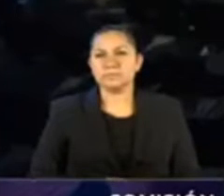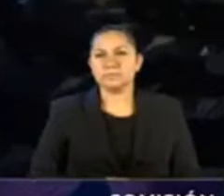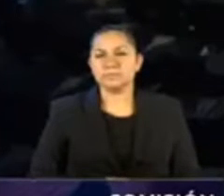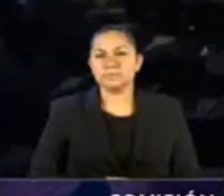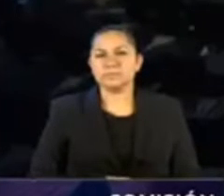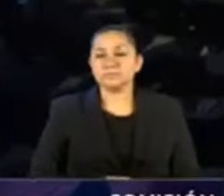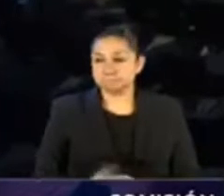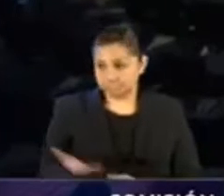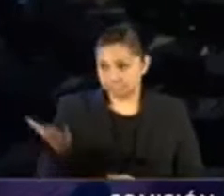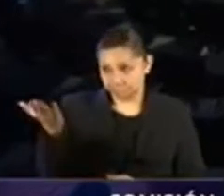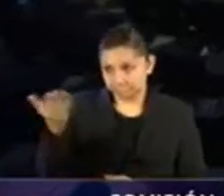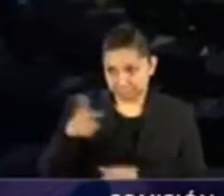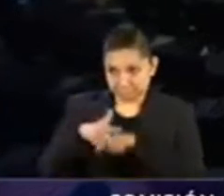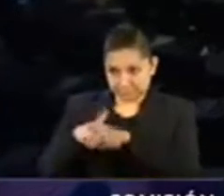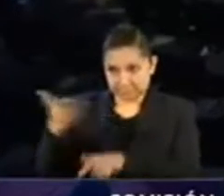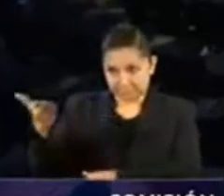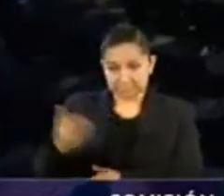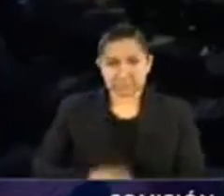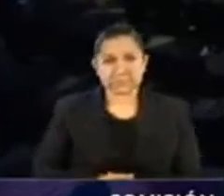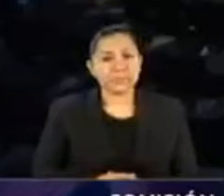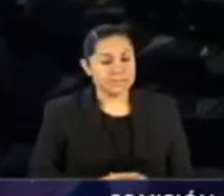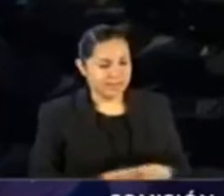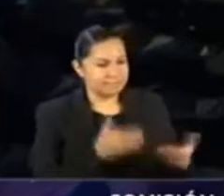Adelante. Muchas gracias,